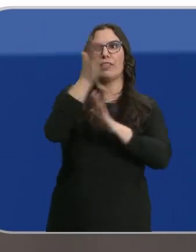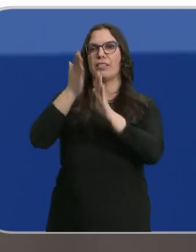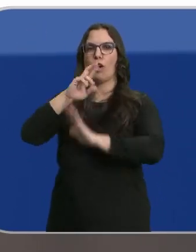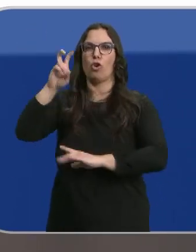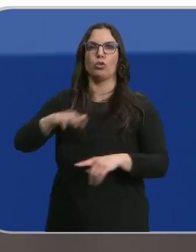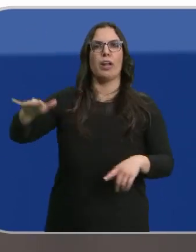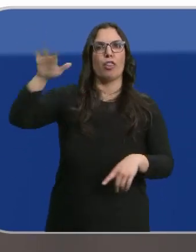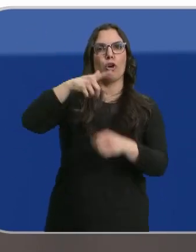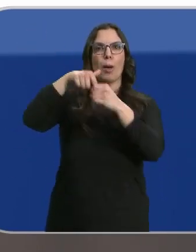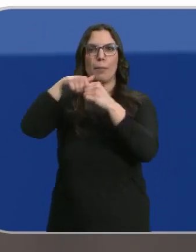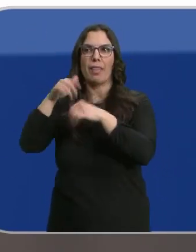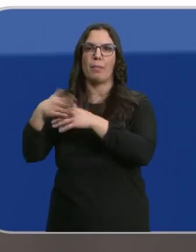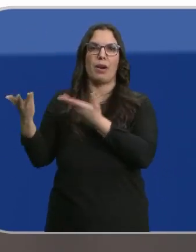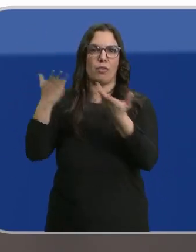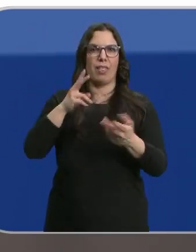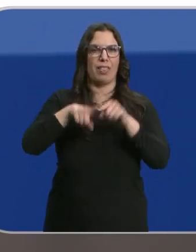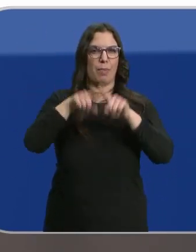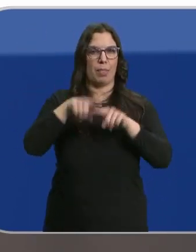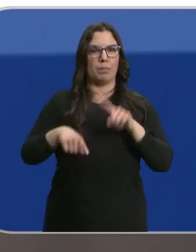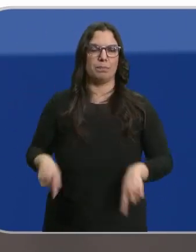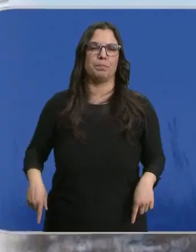otras zonas donde había plazas disponibles para estas personas.